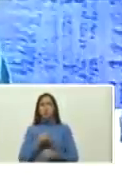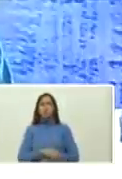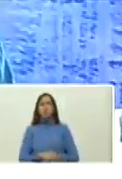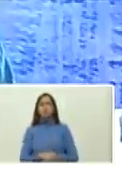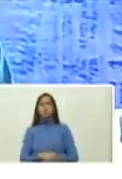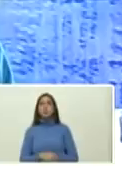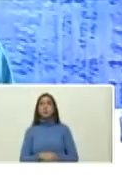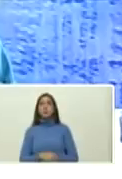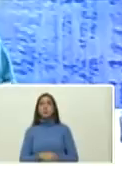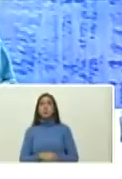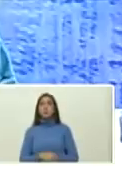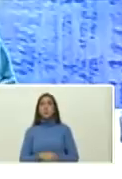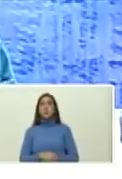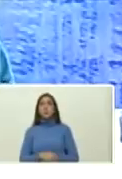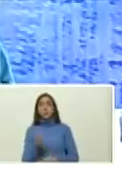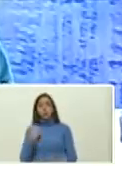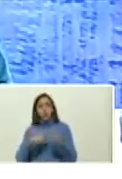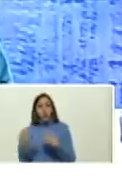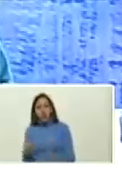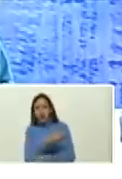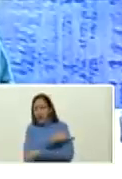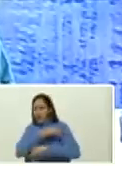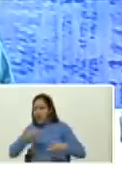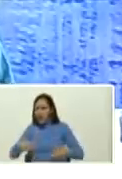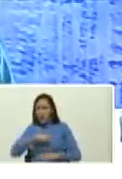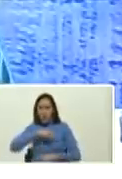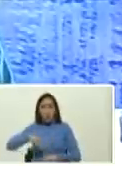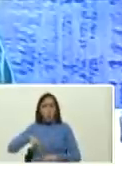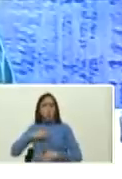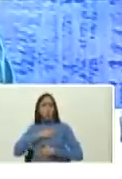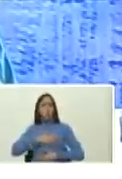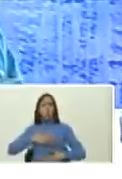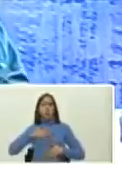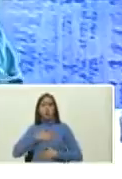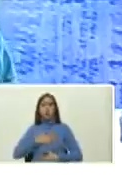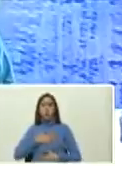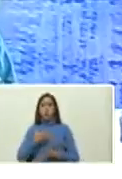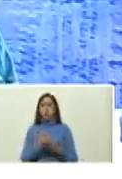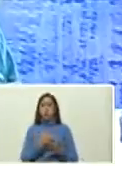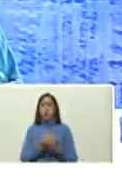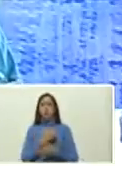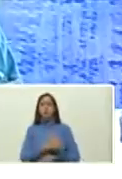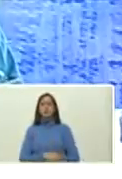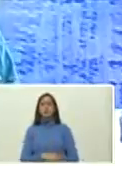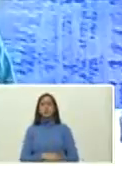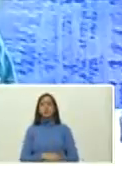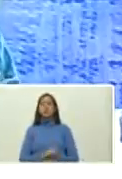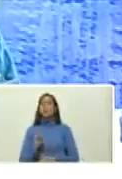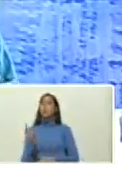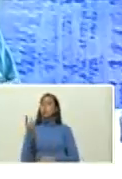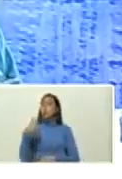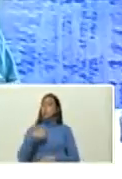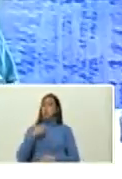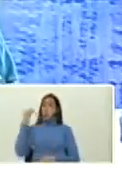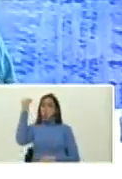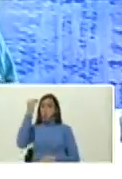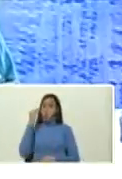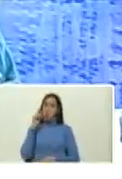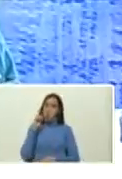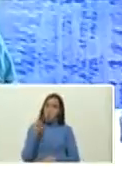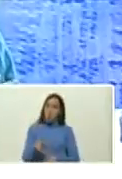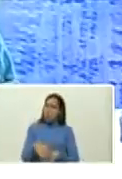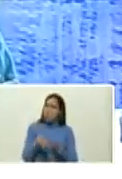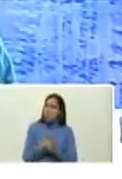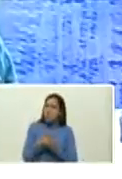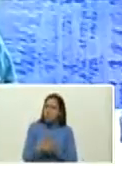Feria Internacional del Libro Extraordinario. Hemos estado disfrutando. Lo único que yo pienso cuando veo eso